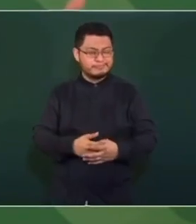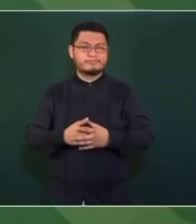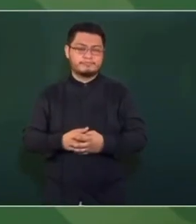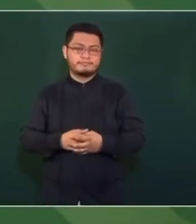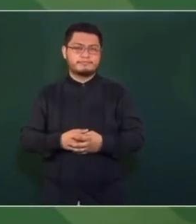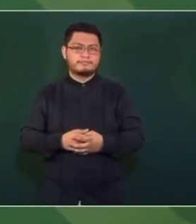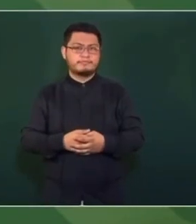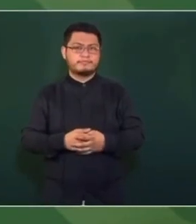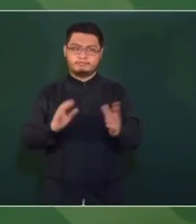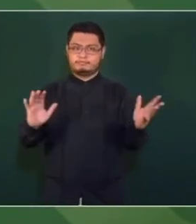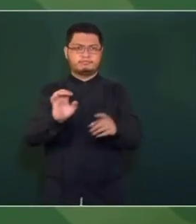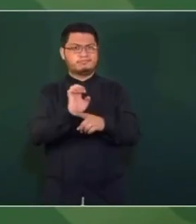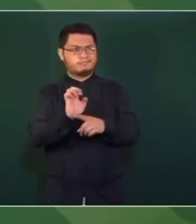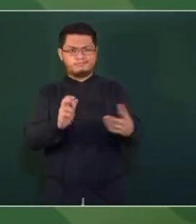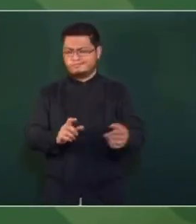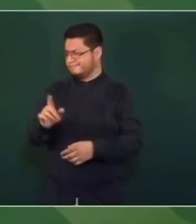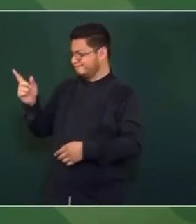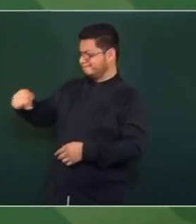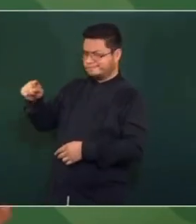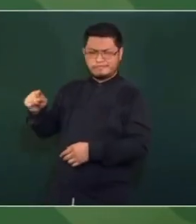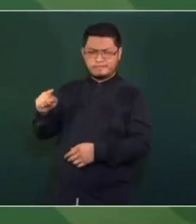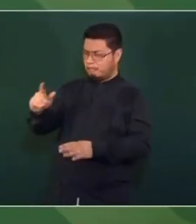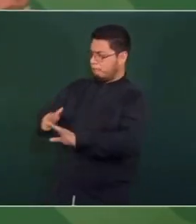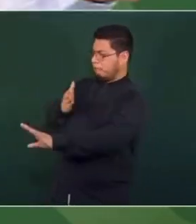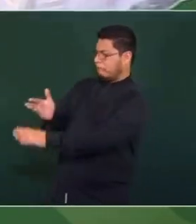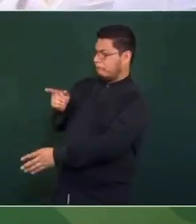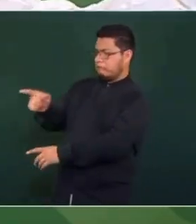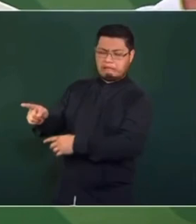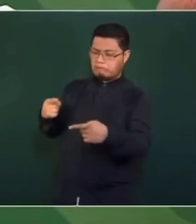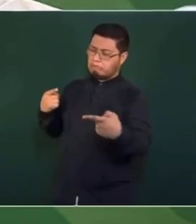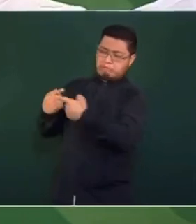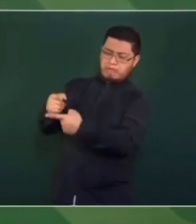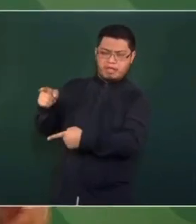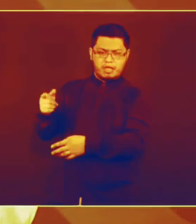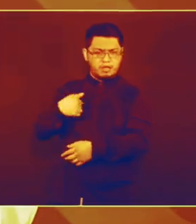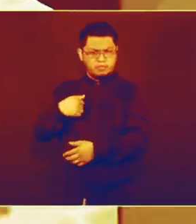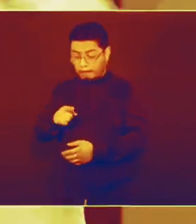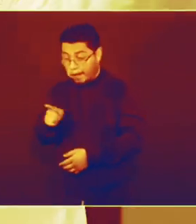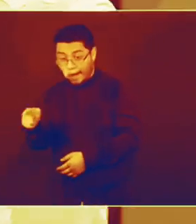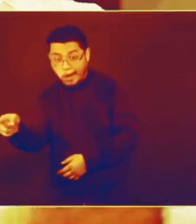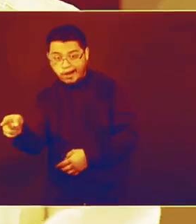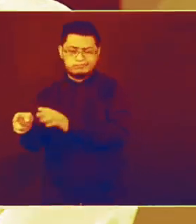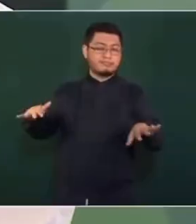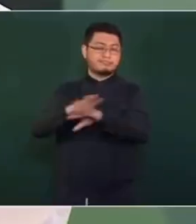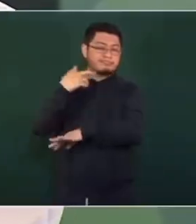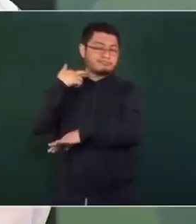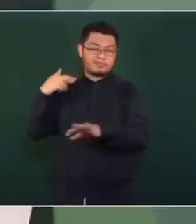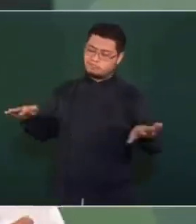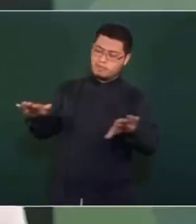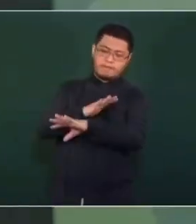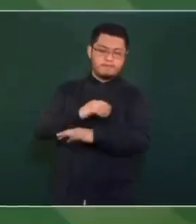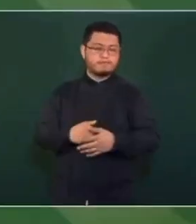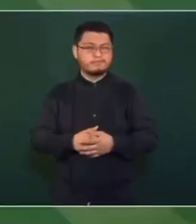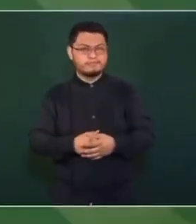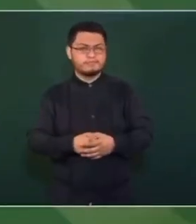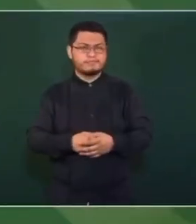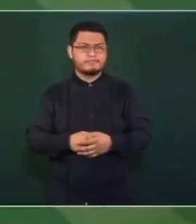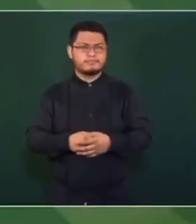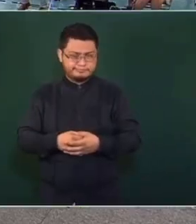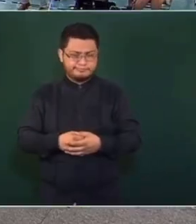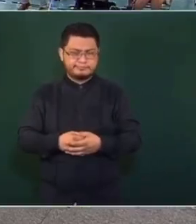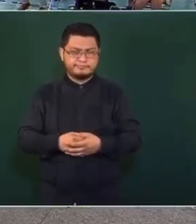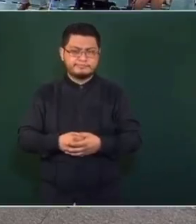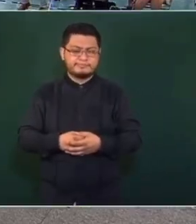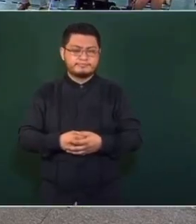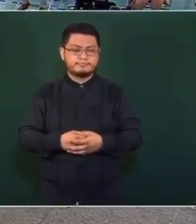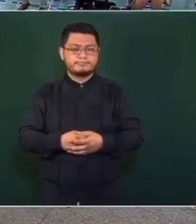Entonces, no es para nada afectar la autonomía o querernos nosotros inmiscuir. Ya va a venir el cambio de rector. ¿Y quiénes deciden?